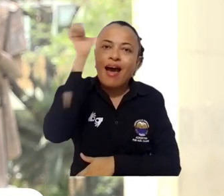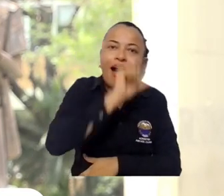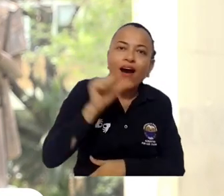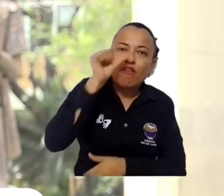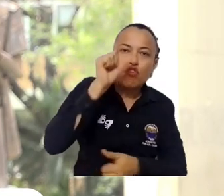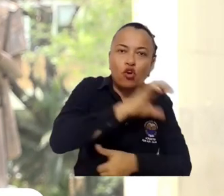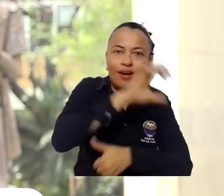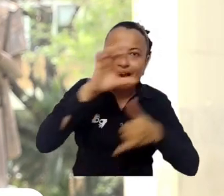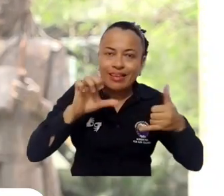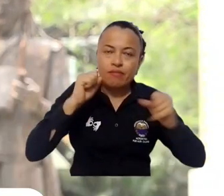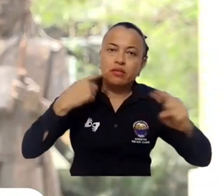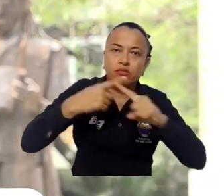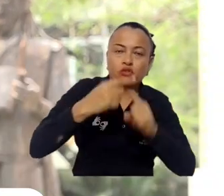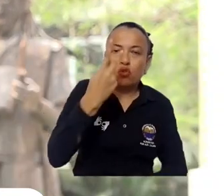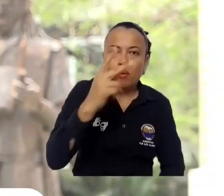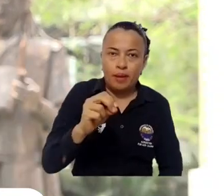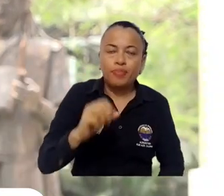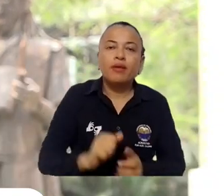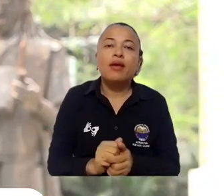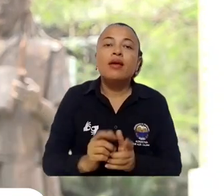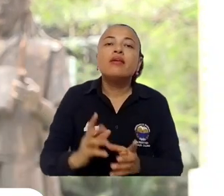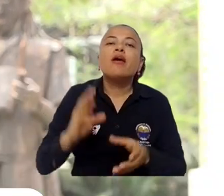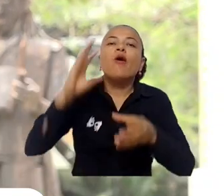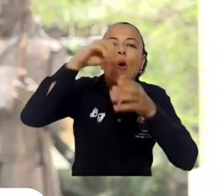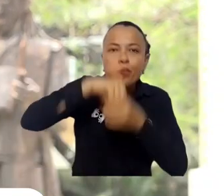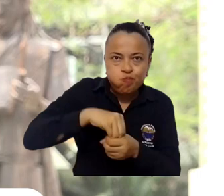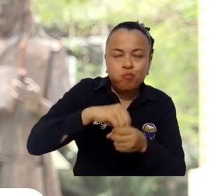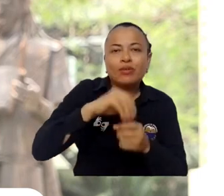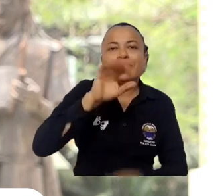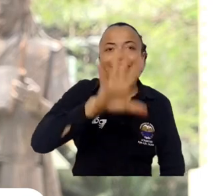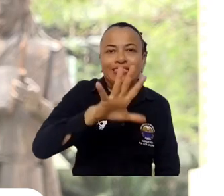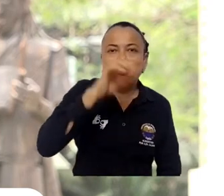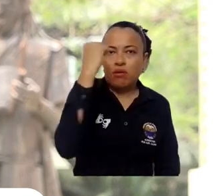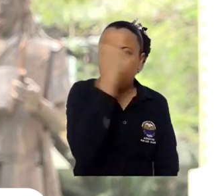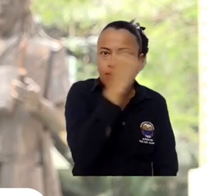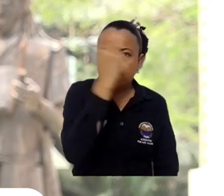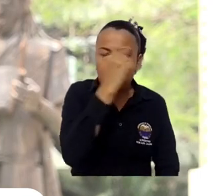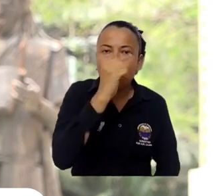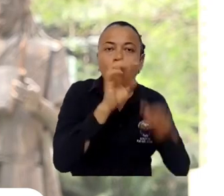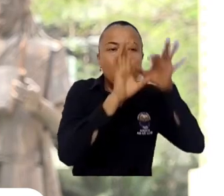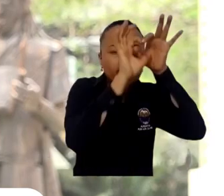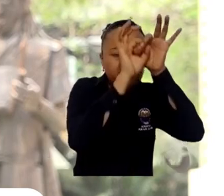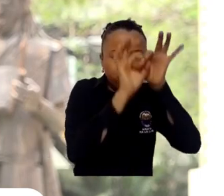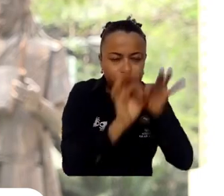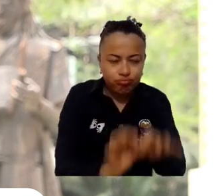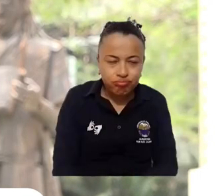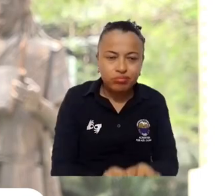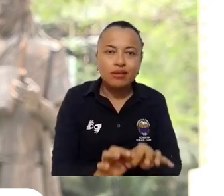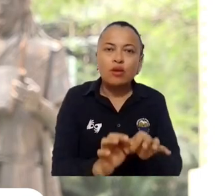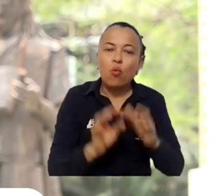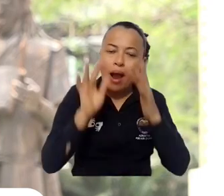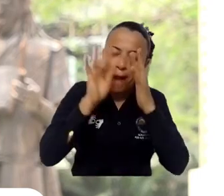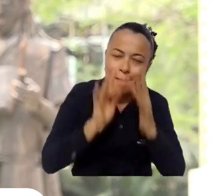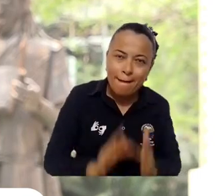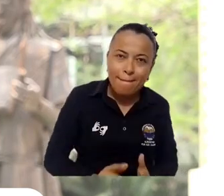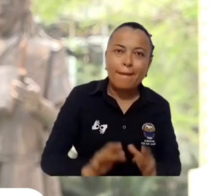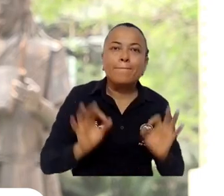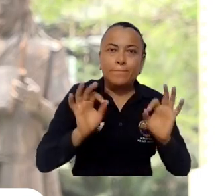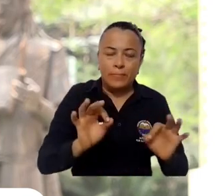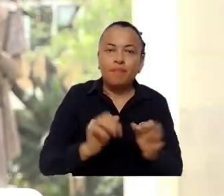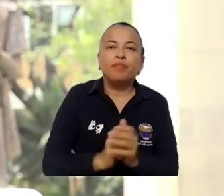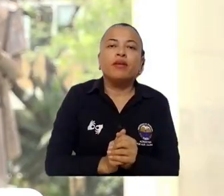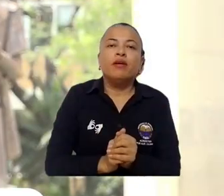afro-caribe en el siglo XX. Lo integran cinco ensayos, digamos, que se encuentran articulados orgánicamente.